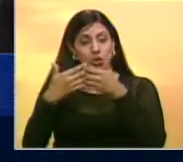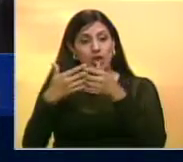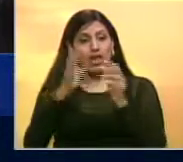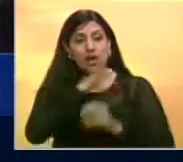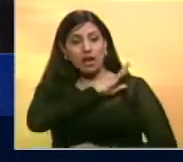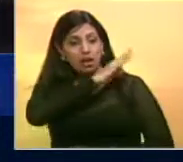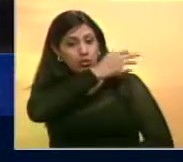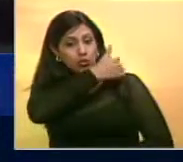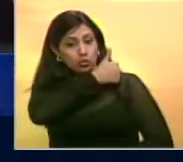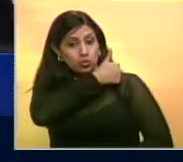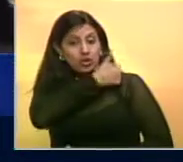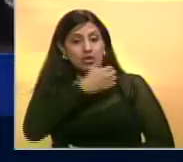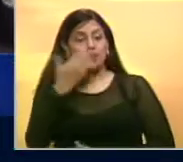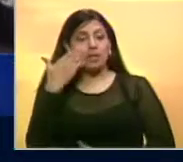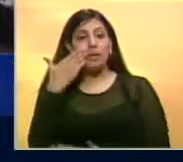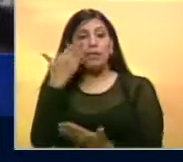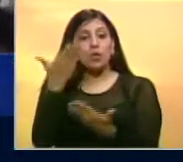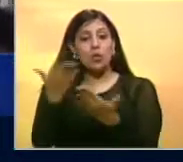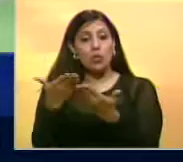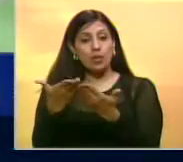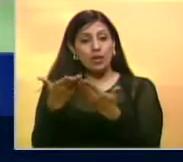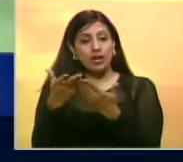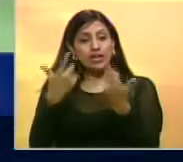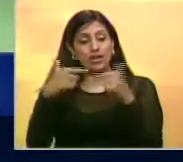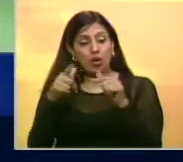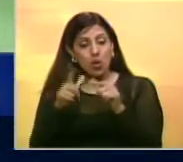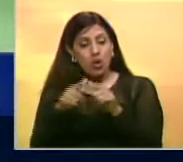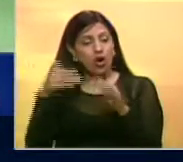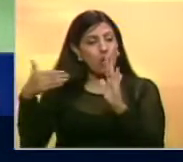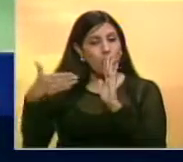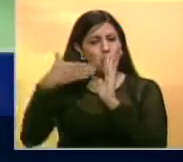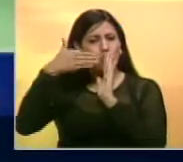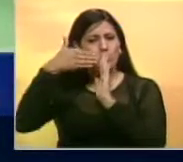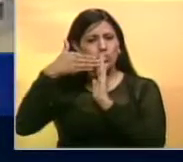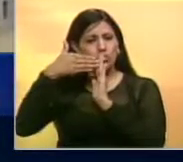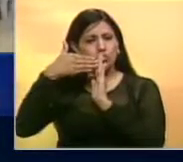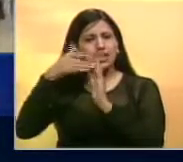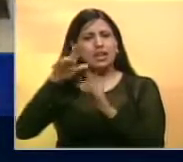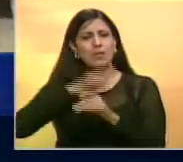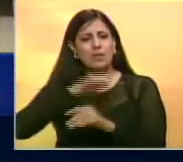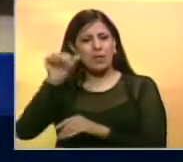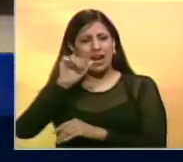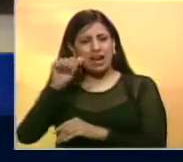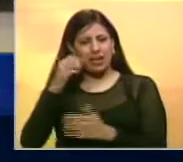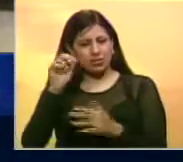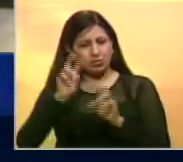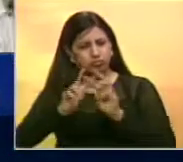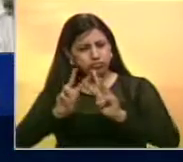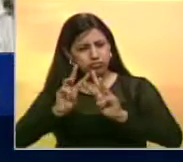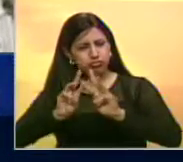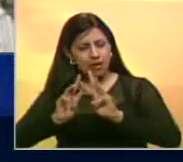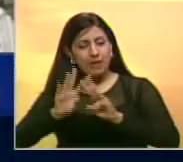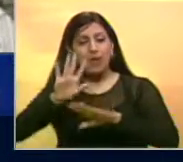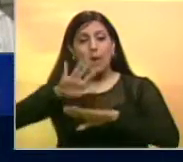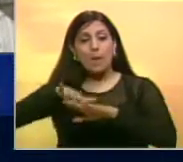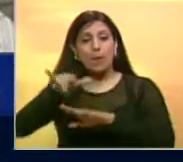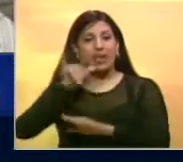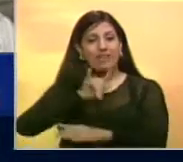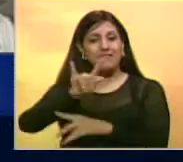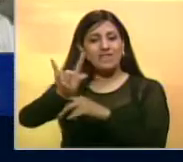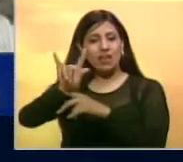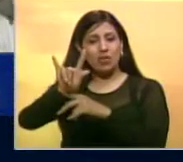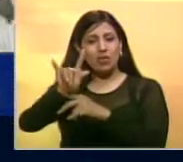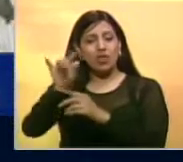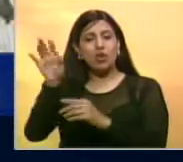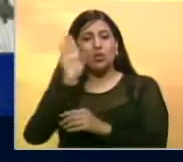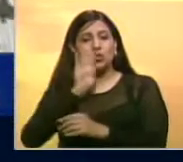las autoridades federales presentaron una demanda civil contra la automotriz Volkswagen en el caso de fraude por